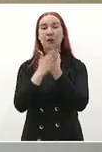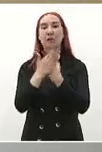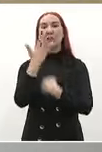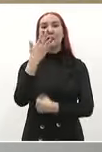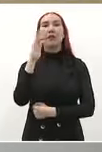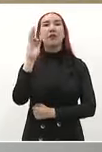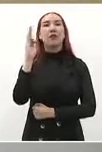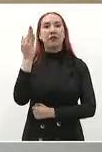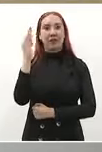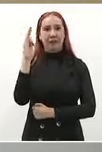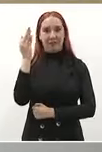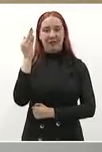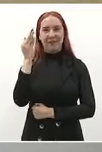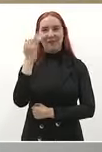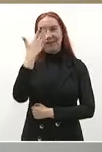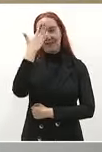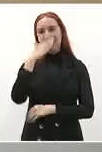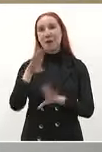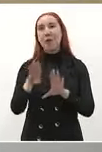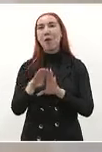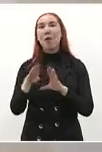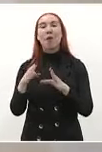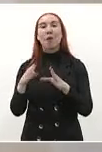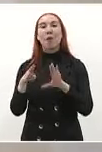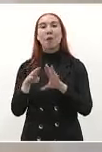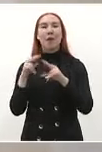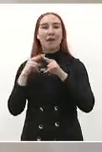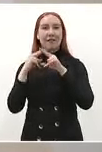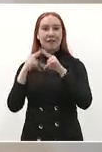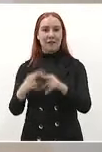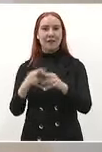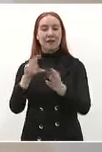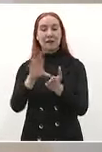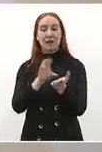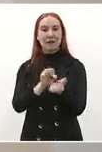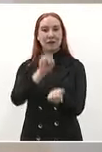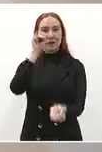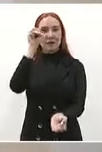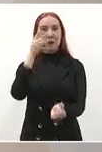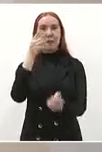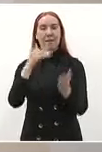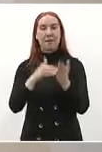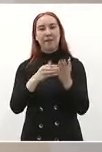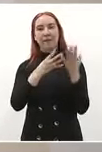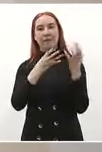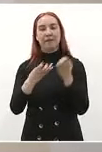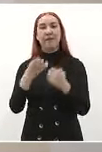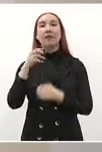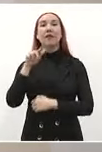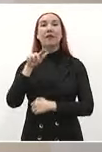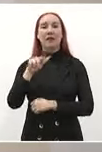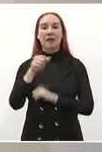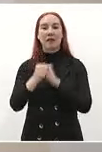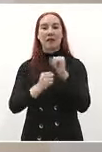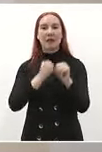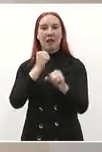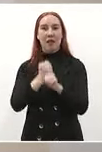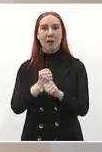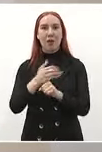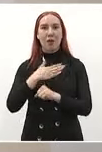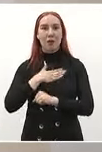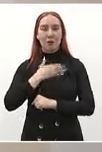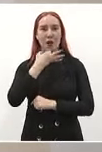que es un aniversario de la constitución de 1917 voy a dar a conocer un